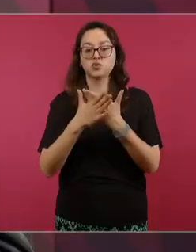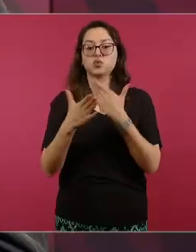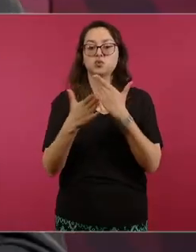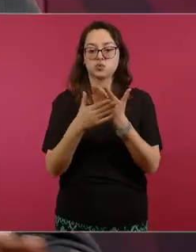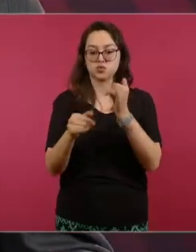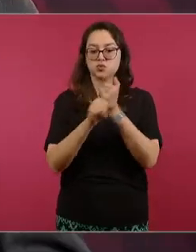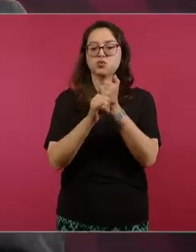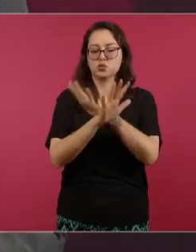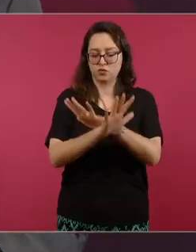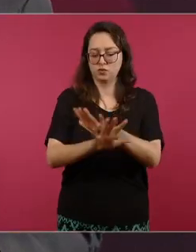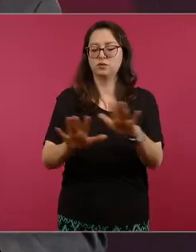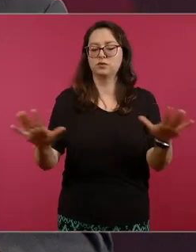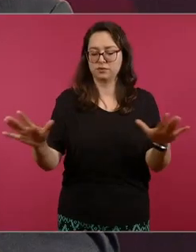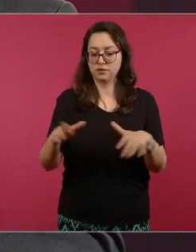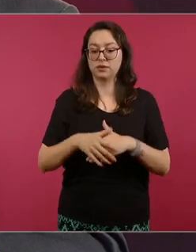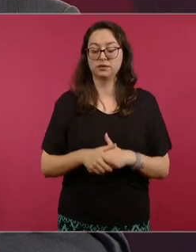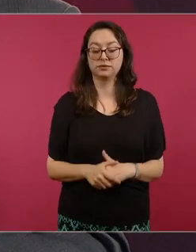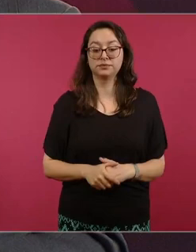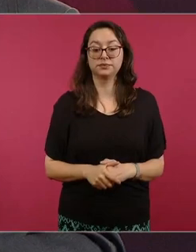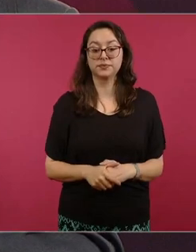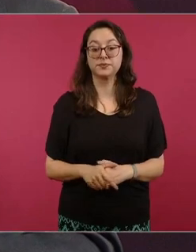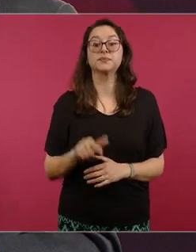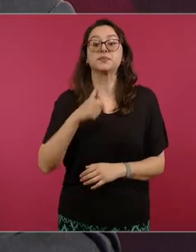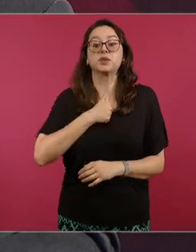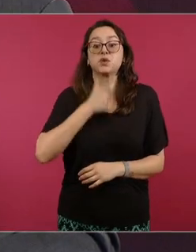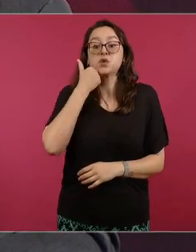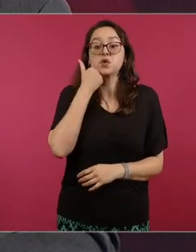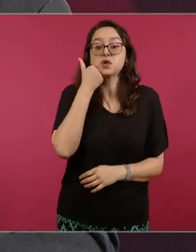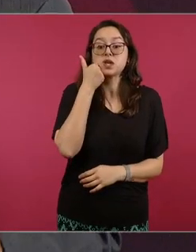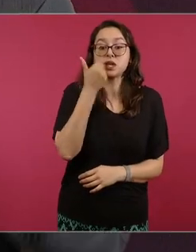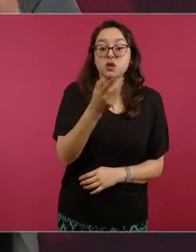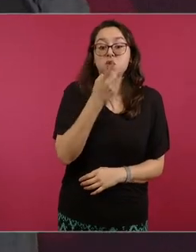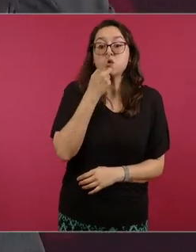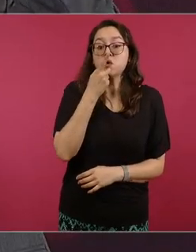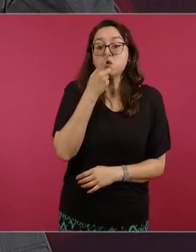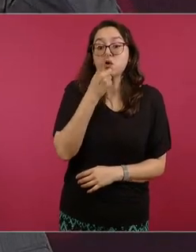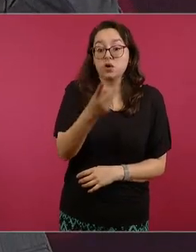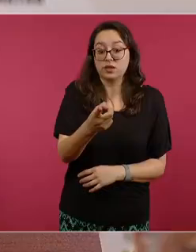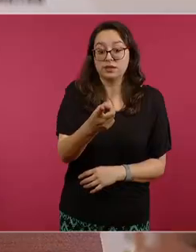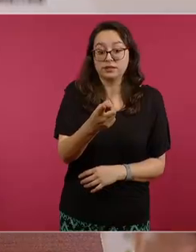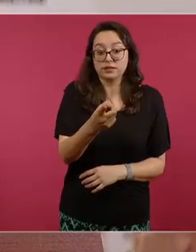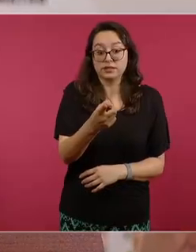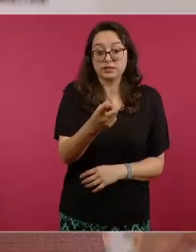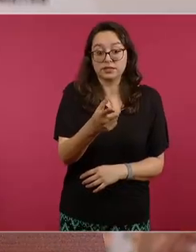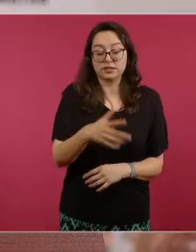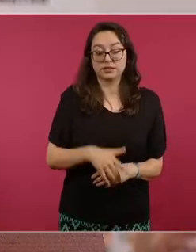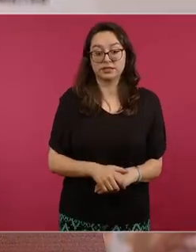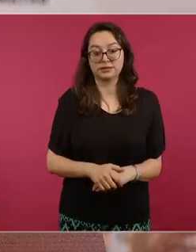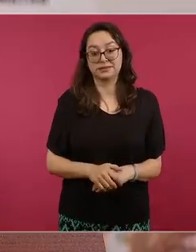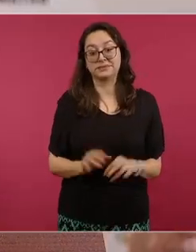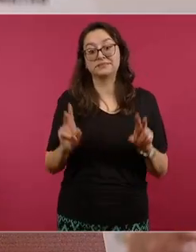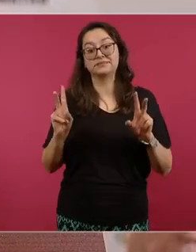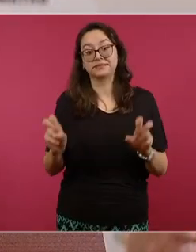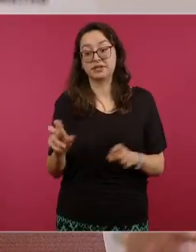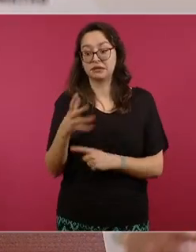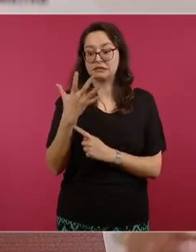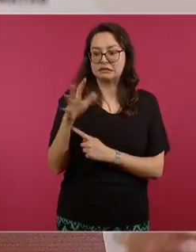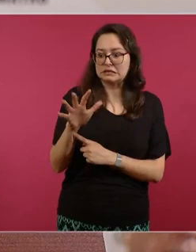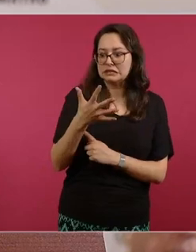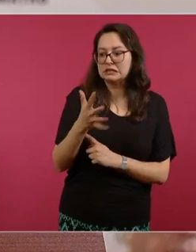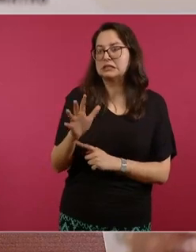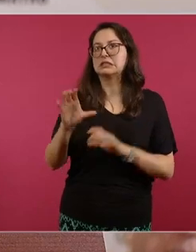que quiero aprovechando esto porque hablaste de prender el aire acondicionado ¿no?